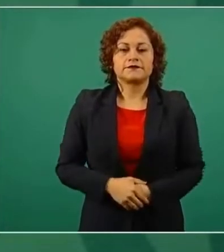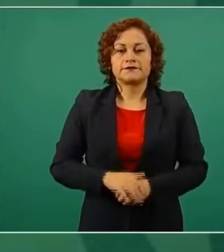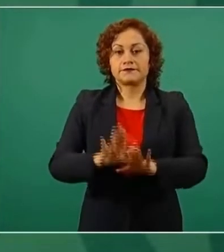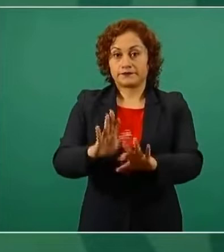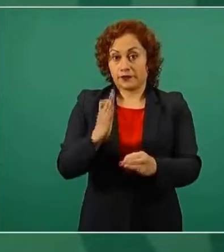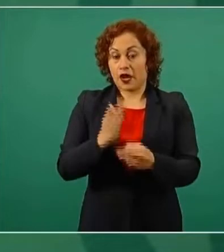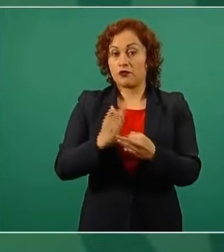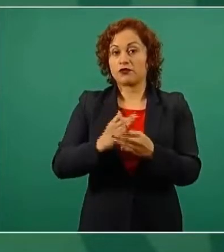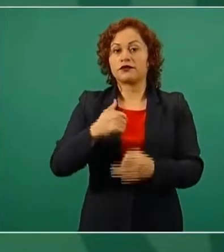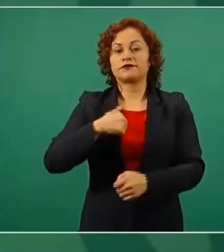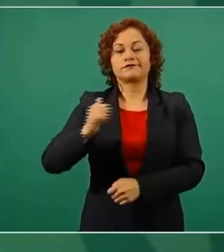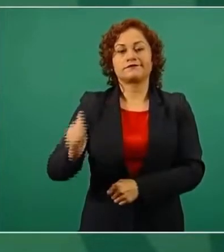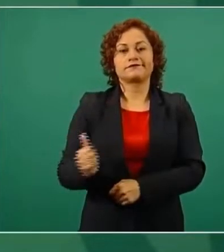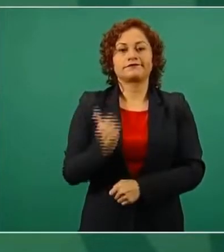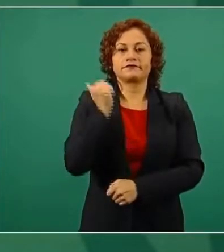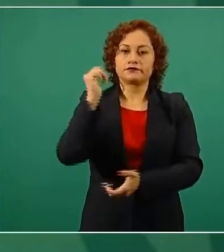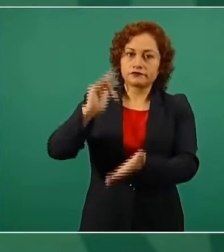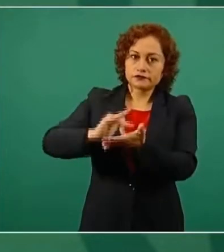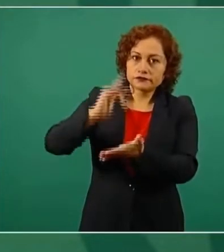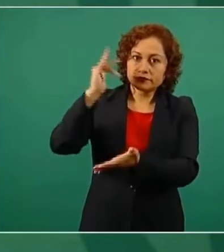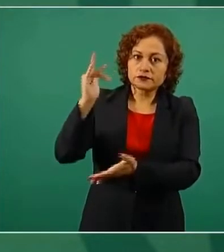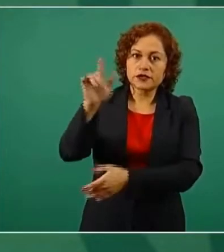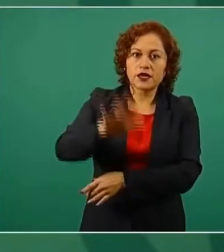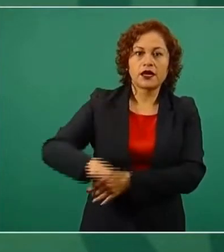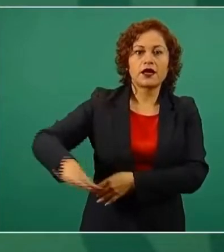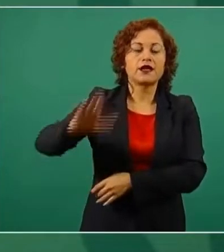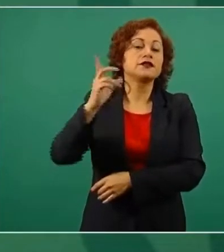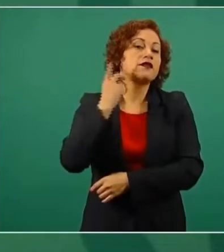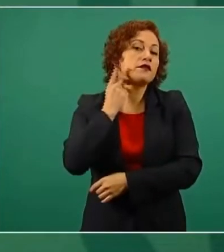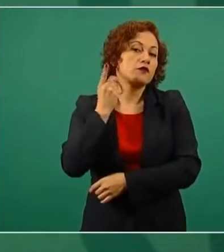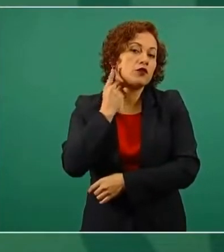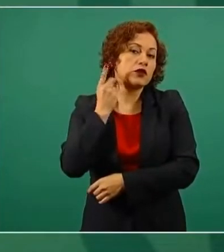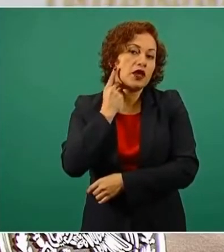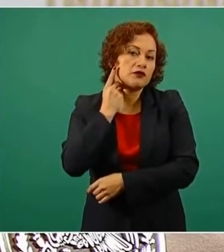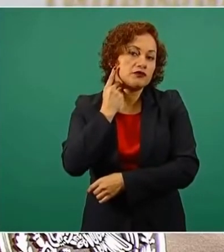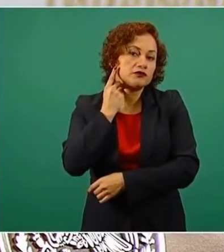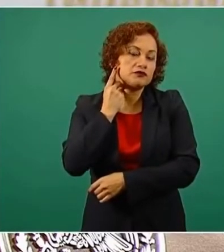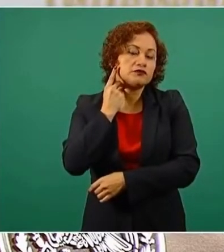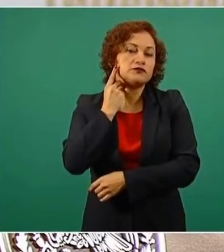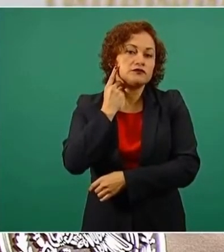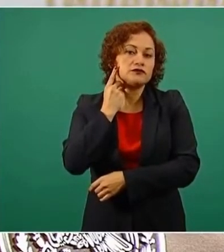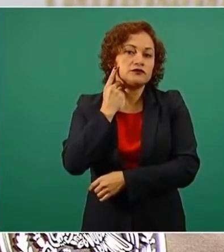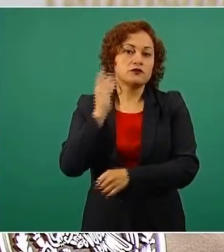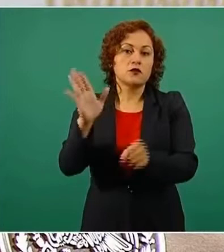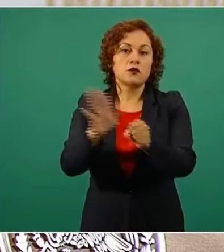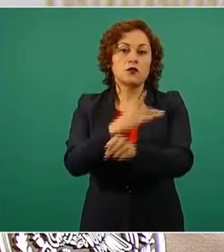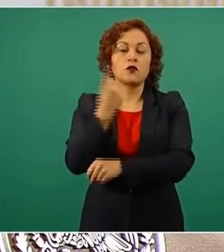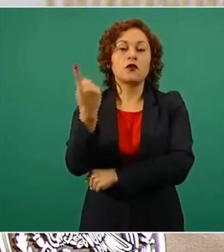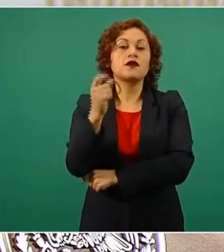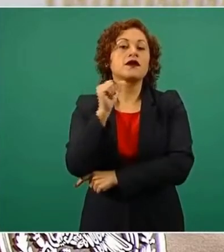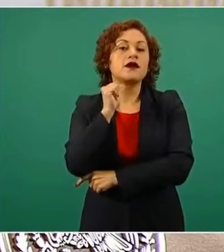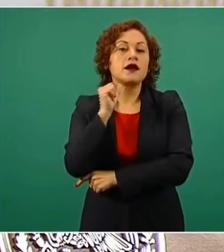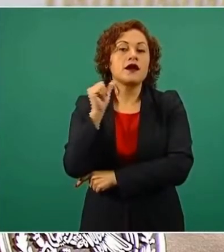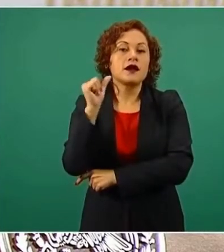a los legisladores, en particular a los diputados, de que ayer se aprobó